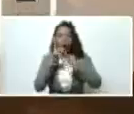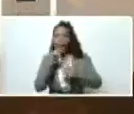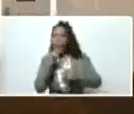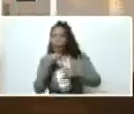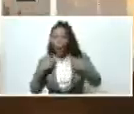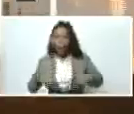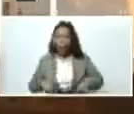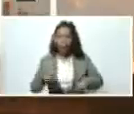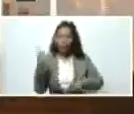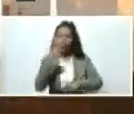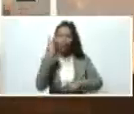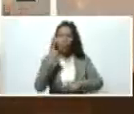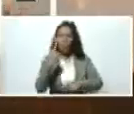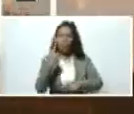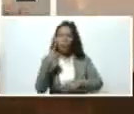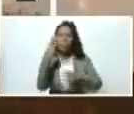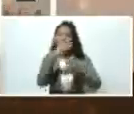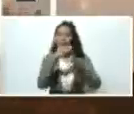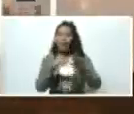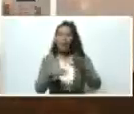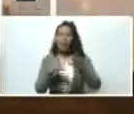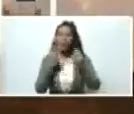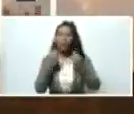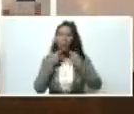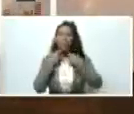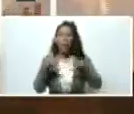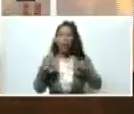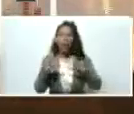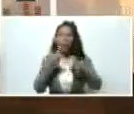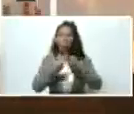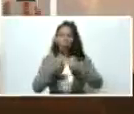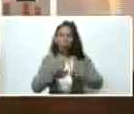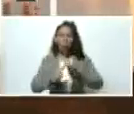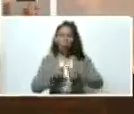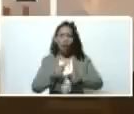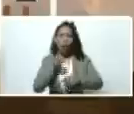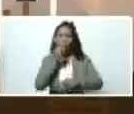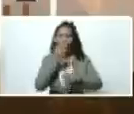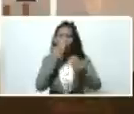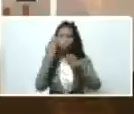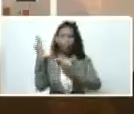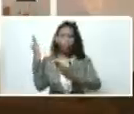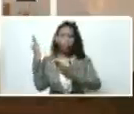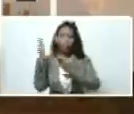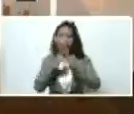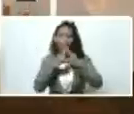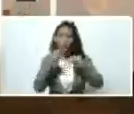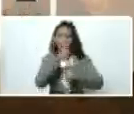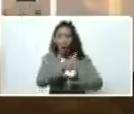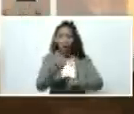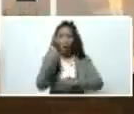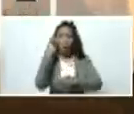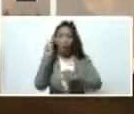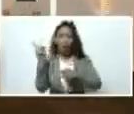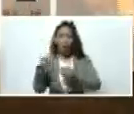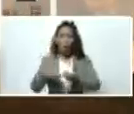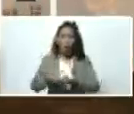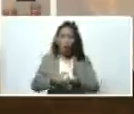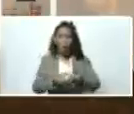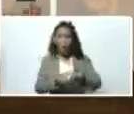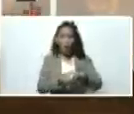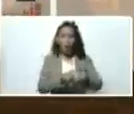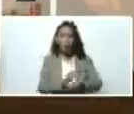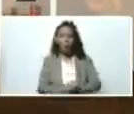nada más perdieron los enseres, muchos enseres se perdieron, ¿no? Y bueno, estamos todos abocados allí, están los bomberos, está